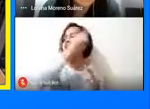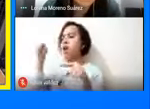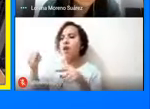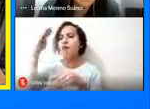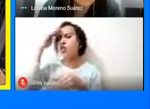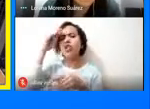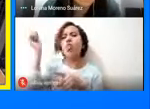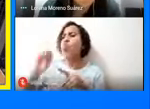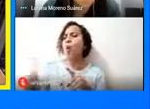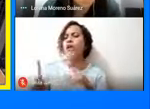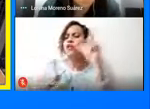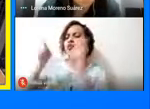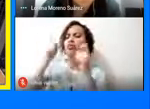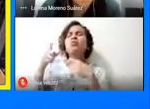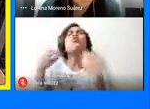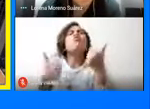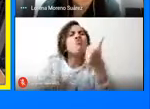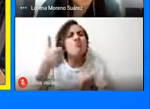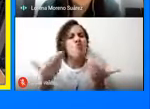turismo?